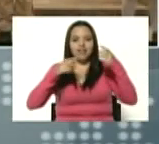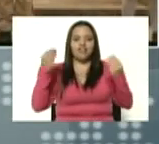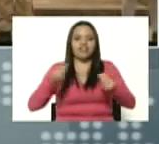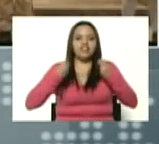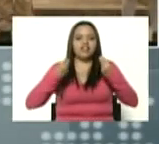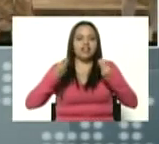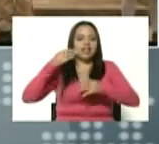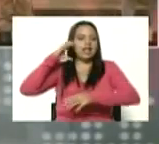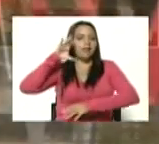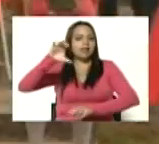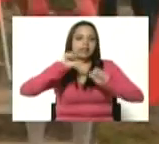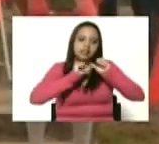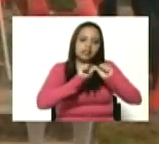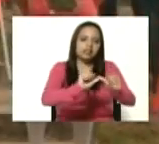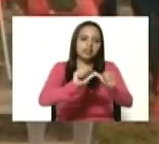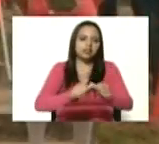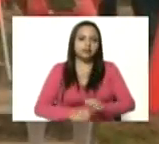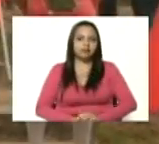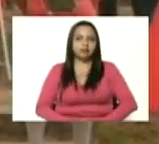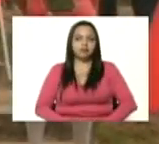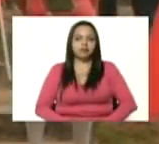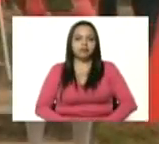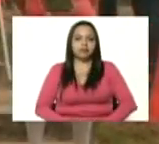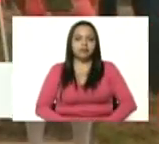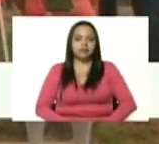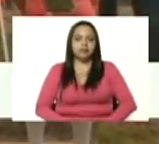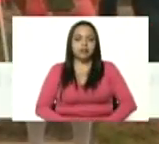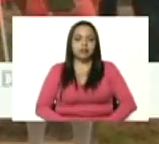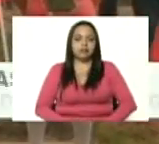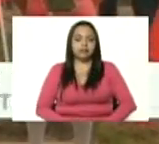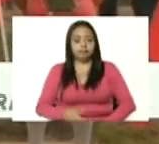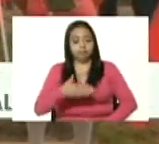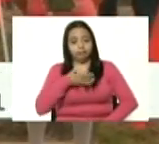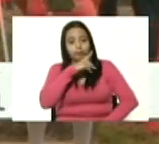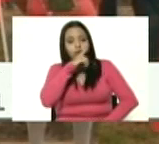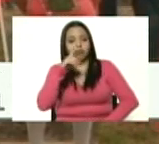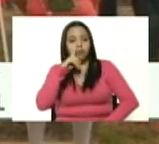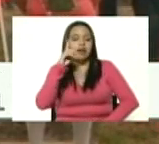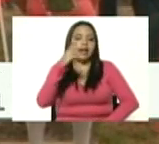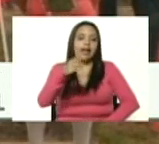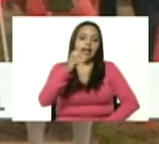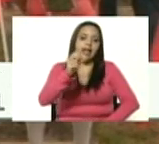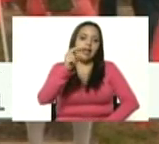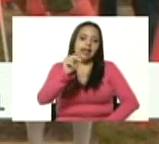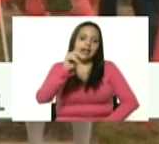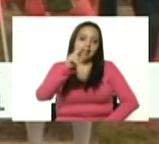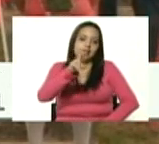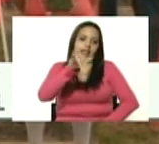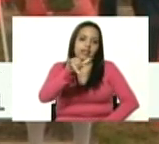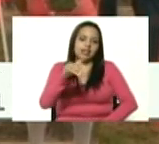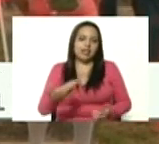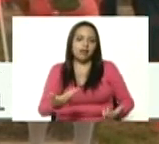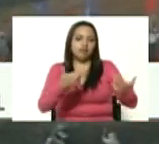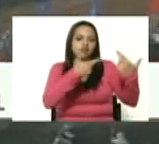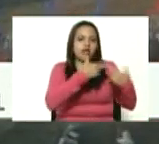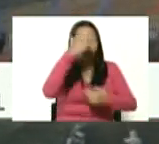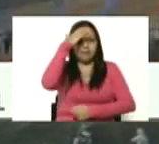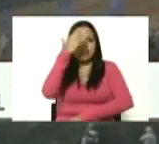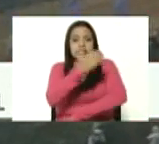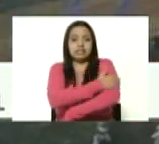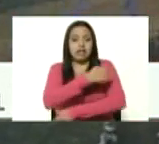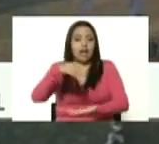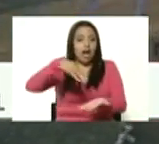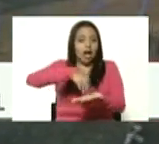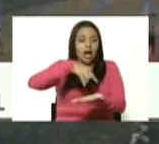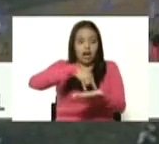vive mi comandante en jefe le habla el contralmirante Henry de Gobeia comandante de la milicia del estado Carabobo mi